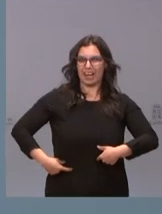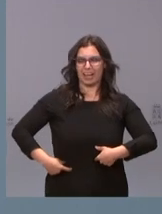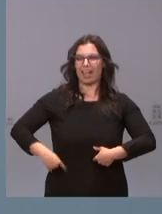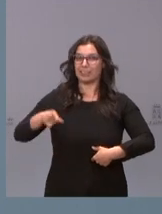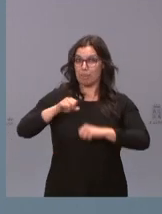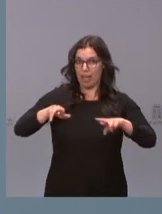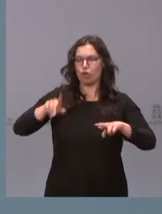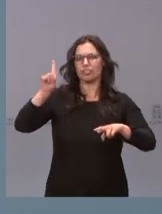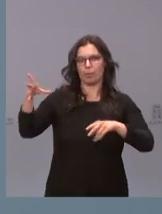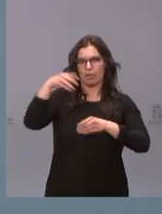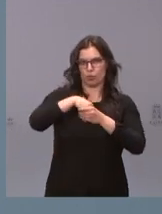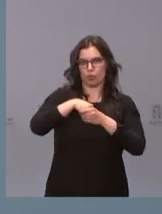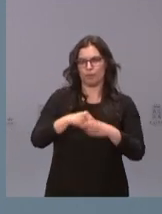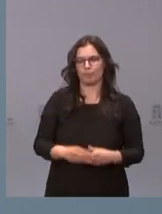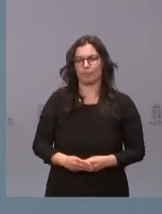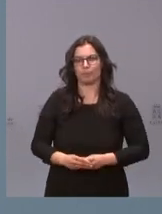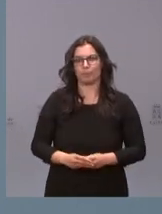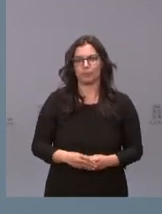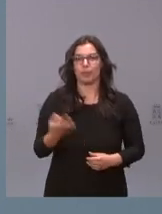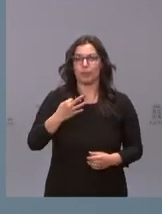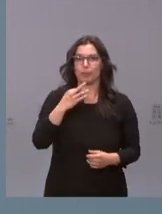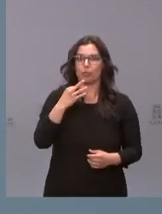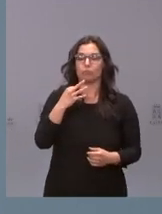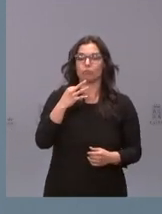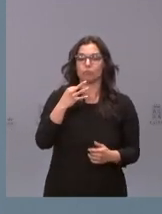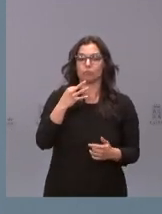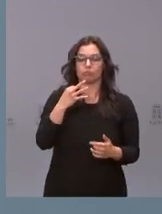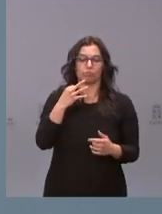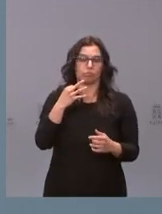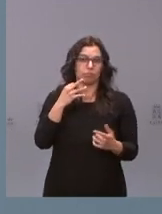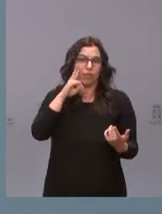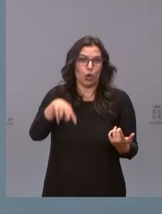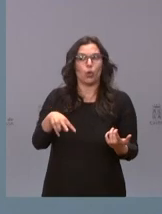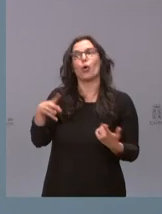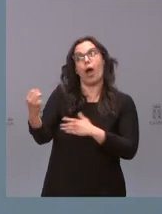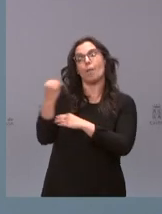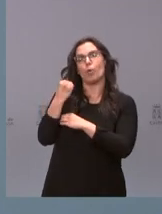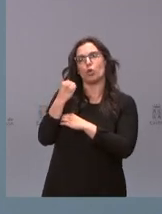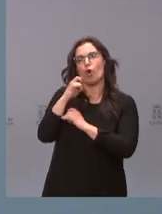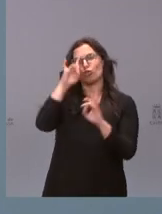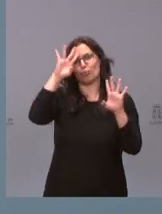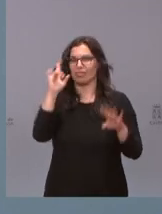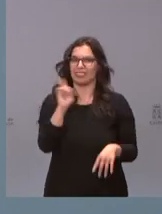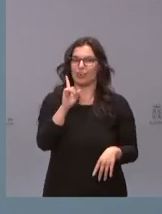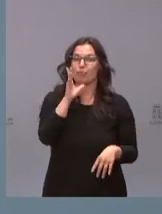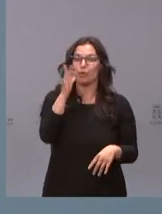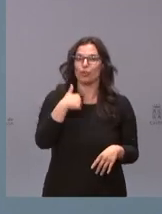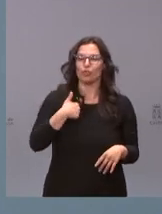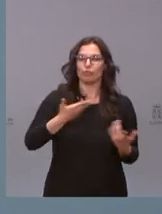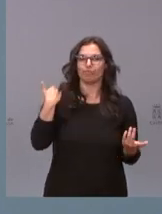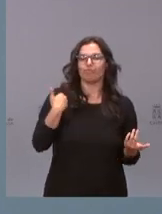que este apoyo no me ha pillado de sorpresa. Tuve el honor y el placer